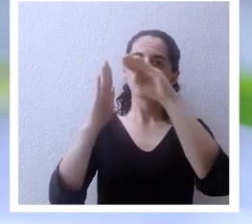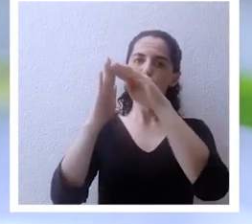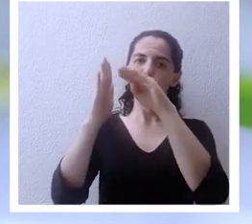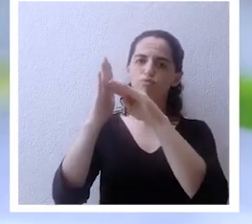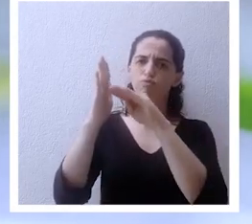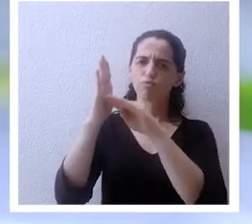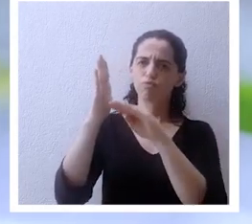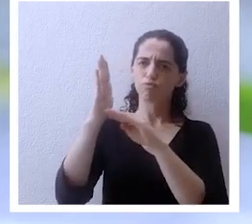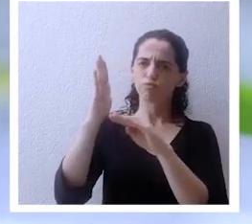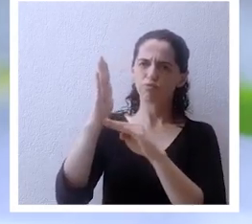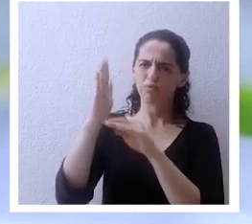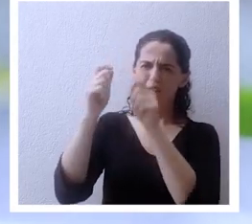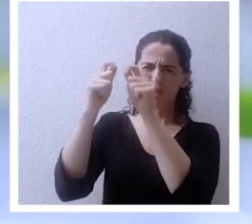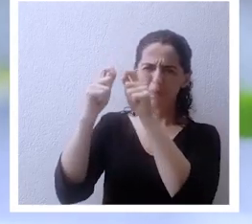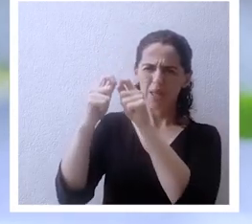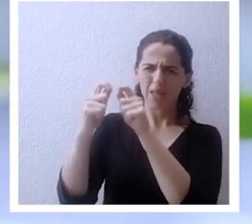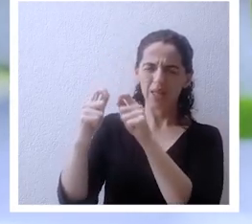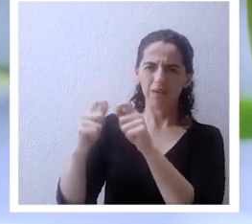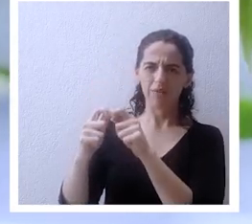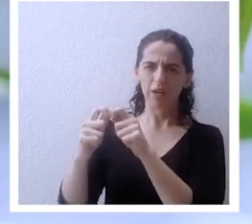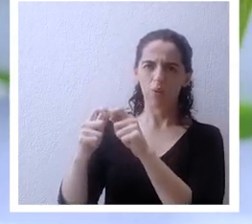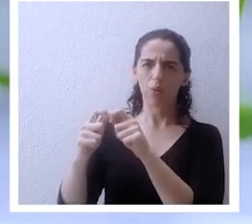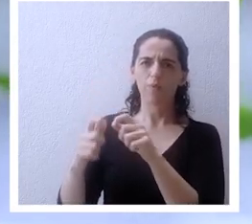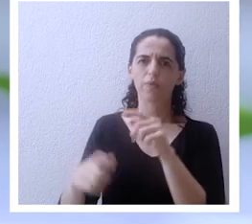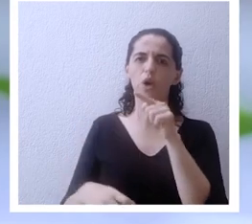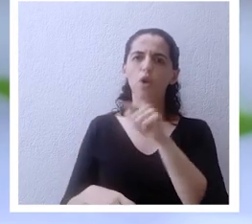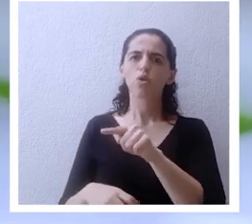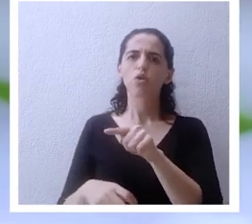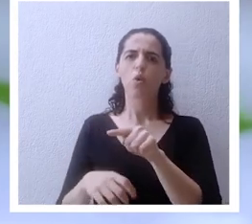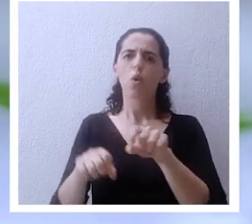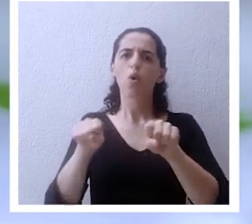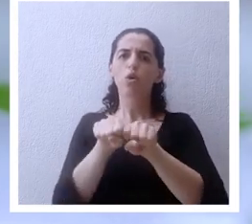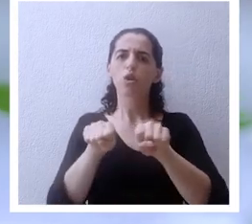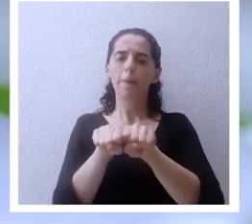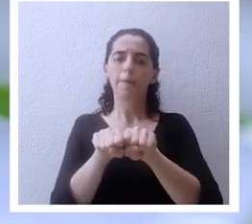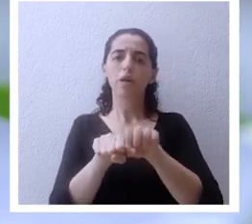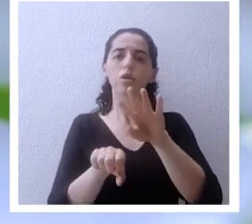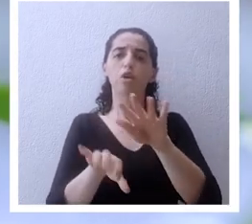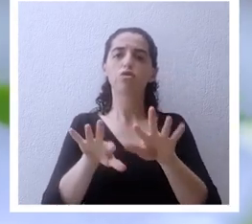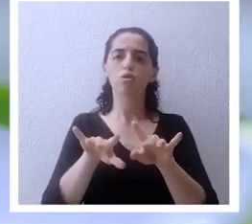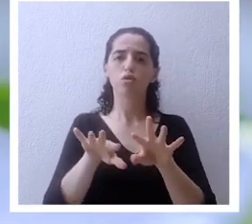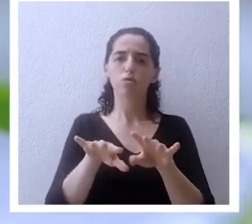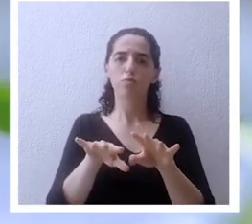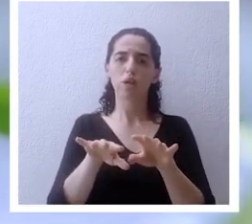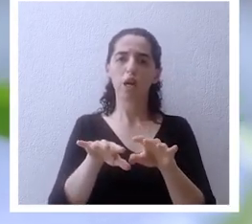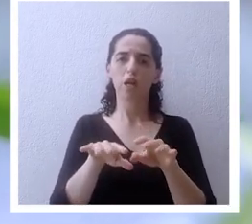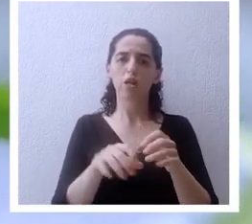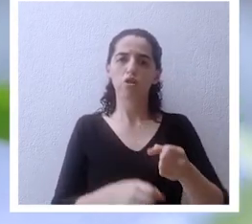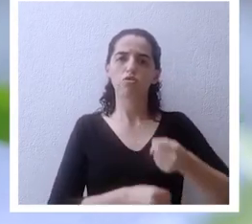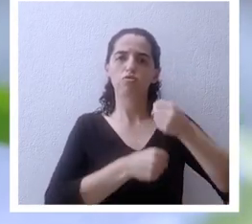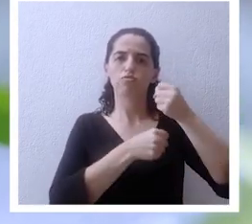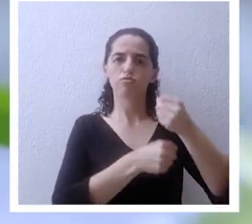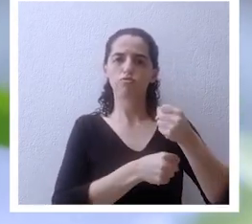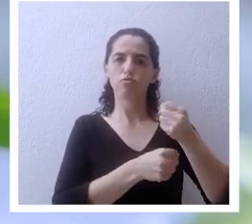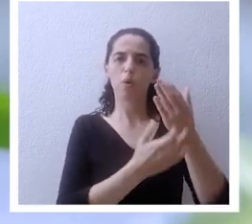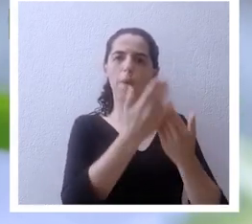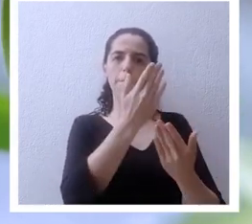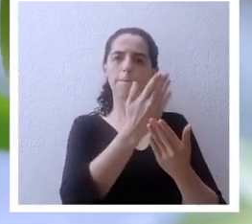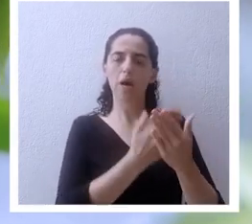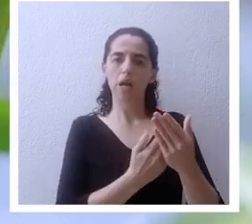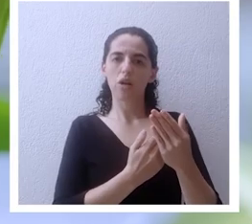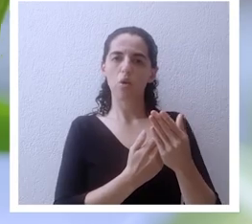comeréis así ceñidos vuestros lomos vuestro calzado en vuestros pies y vuestro bordón en vuestra mano y lo comeréis